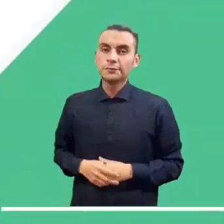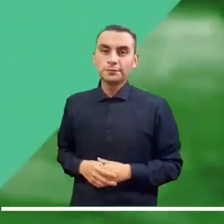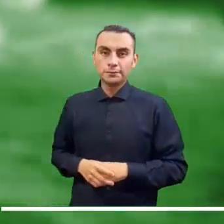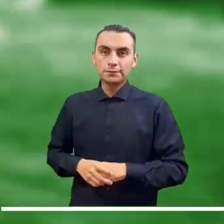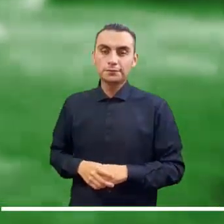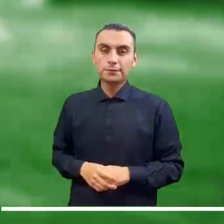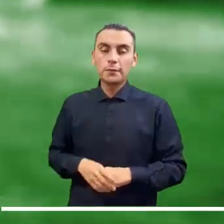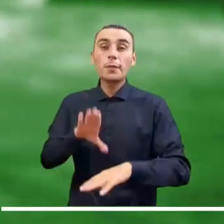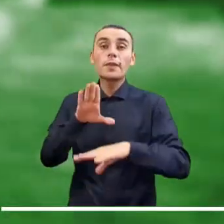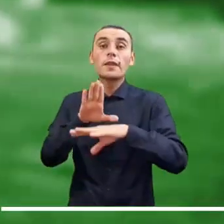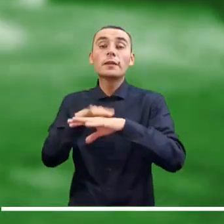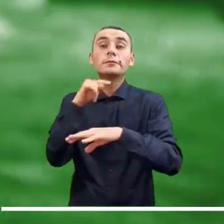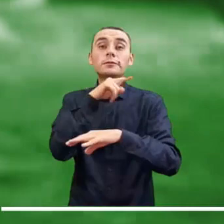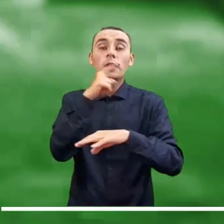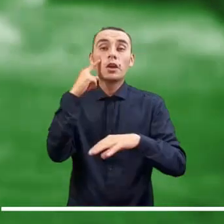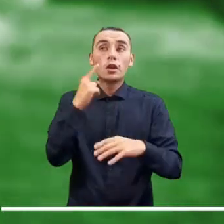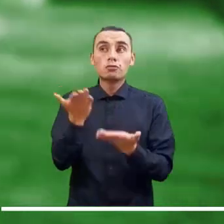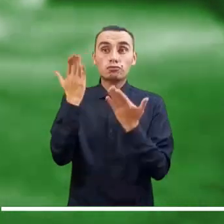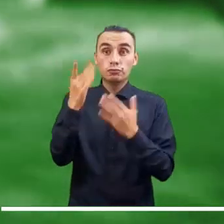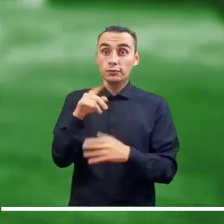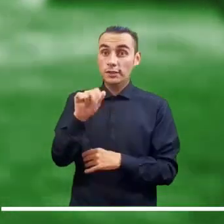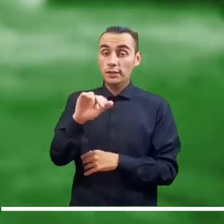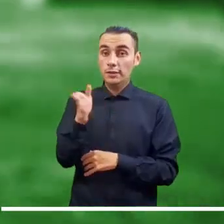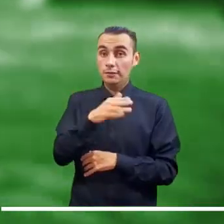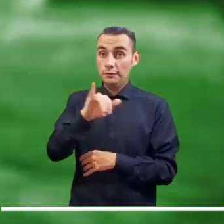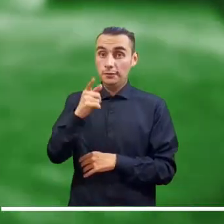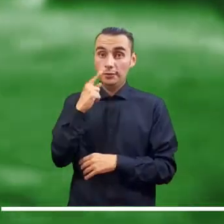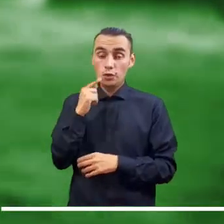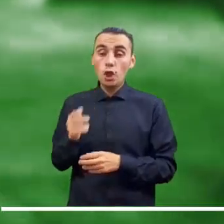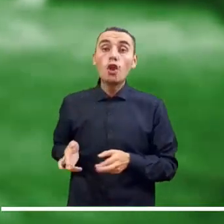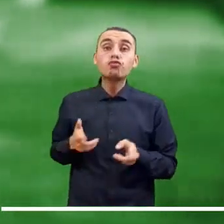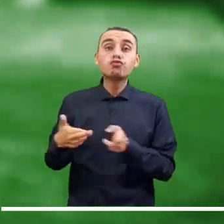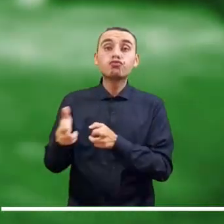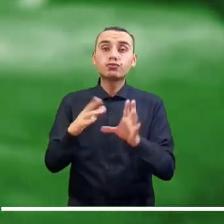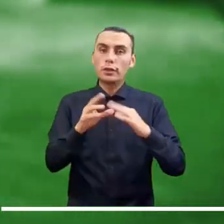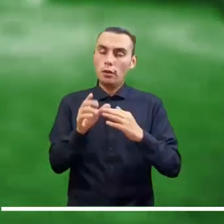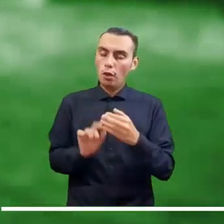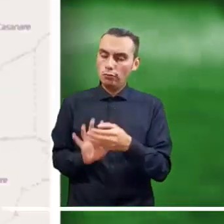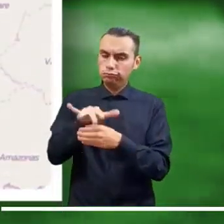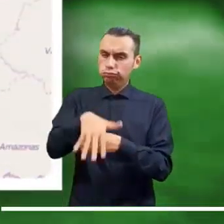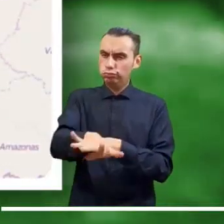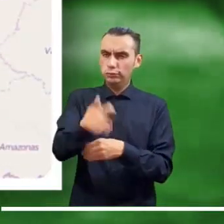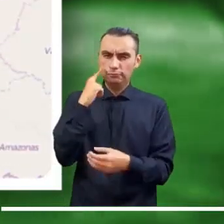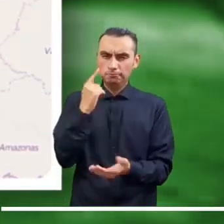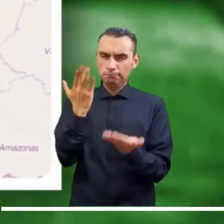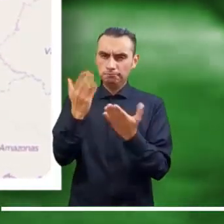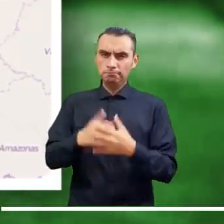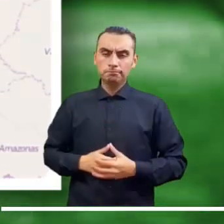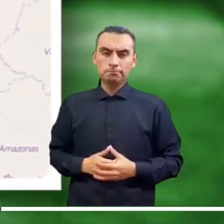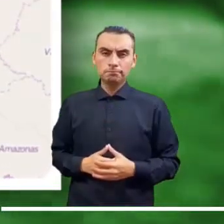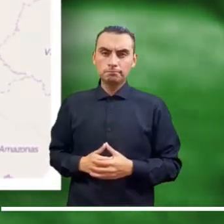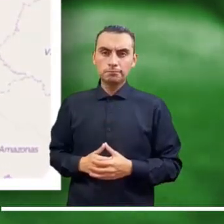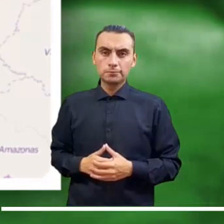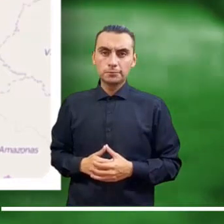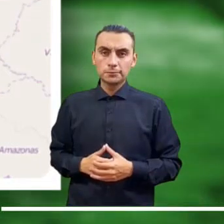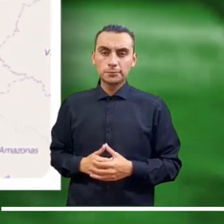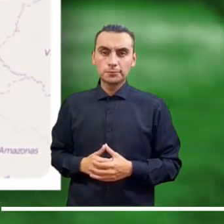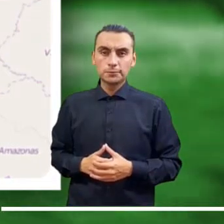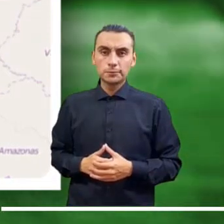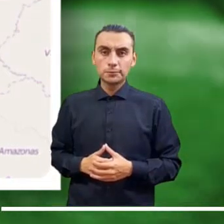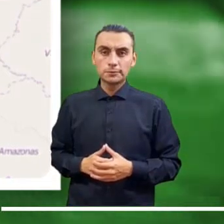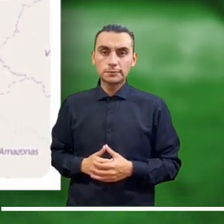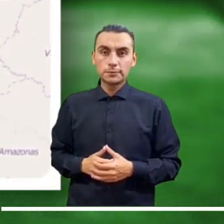los cerros orientales. Veamos ahora las alertas que se encuentran activas. Alerta roja por probables crecientes en el río